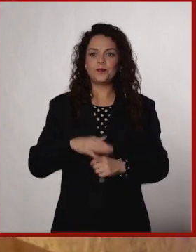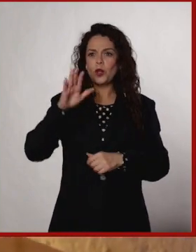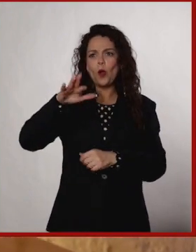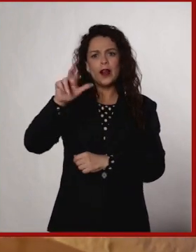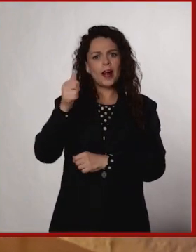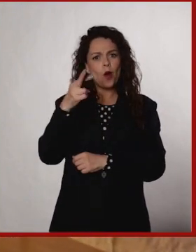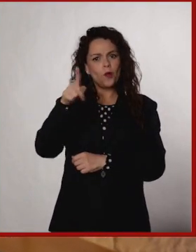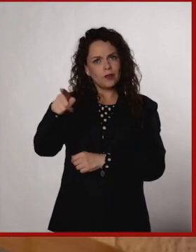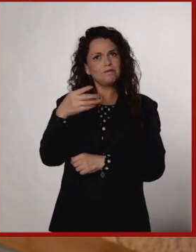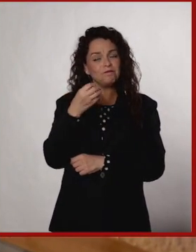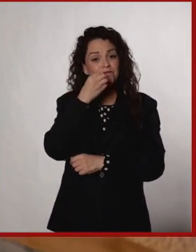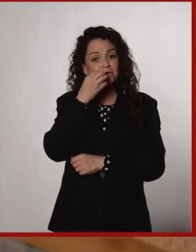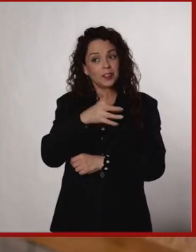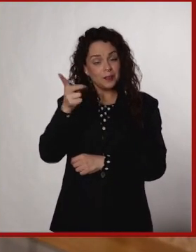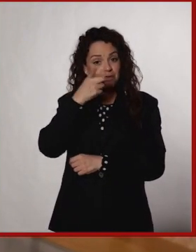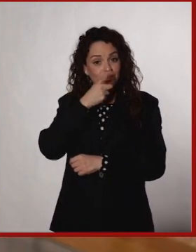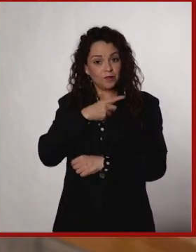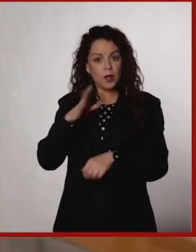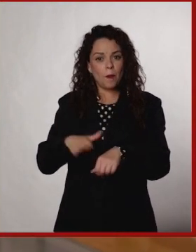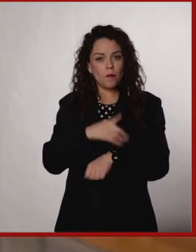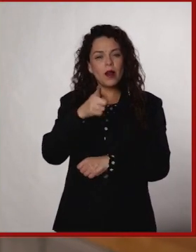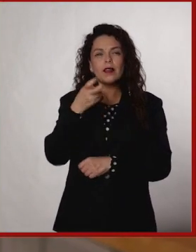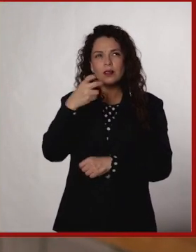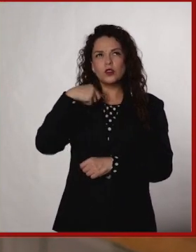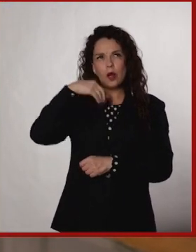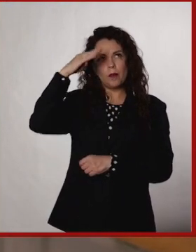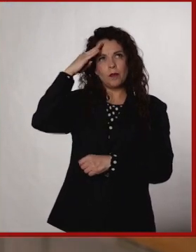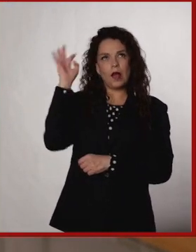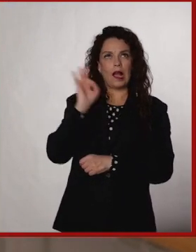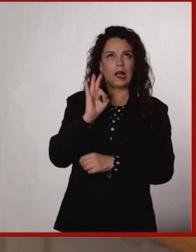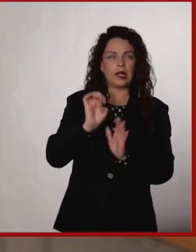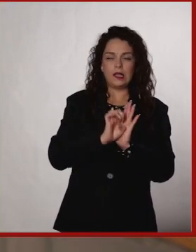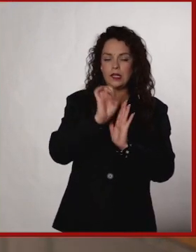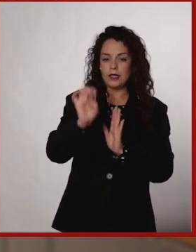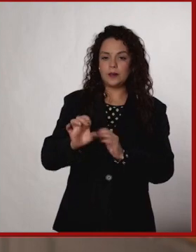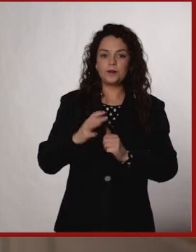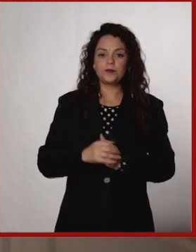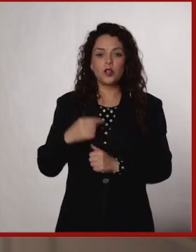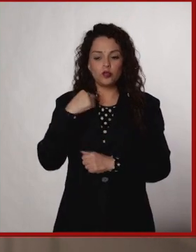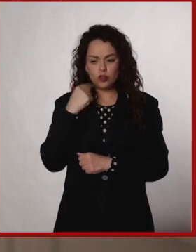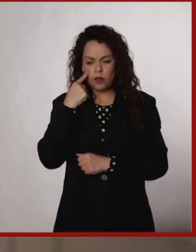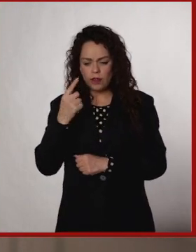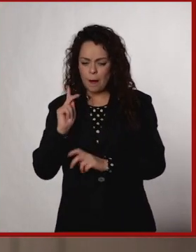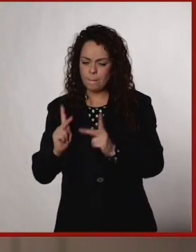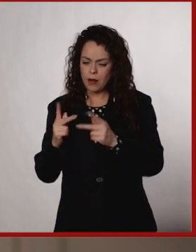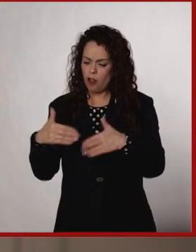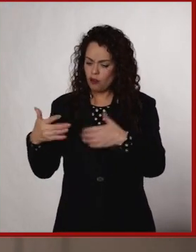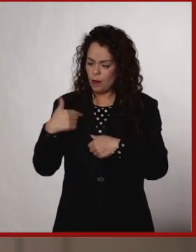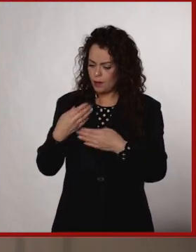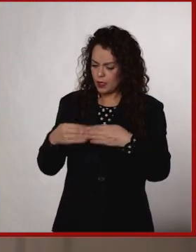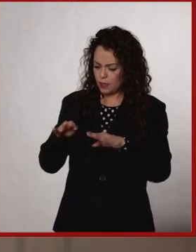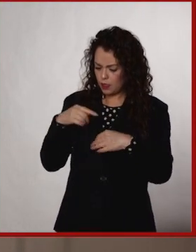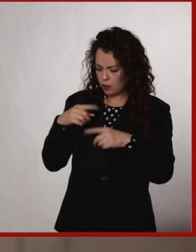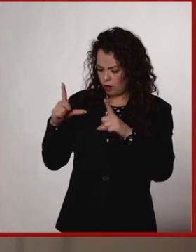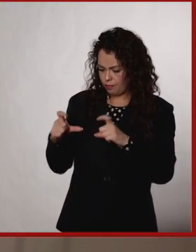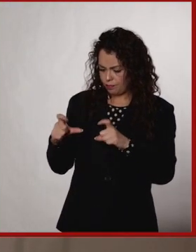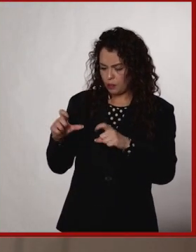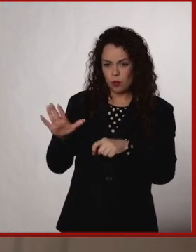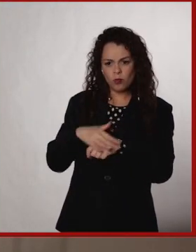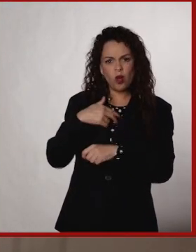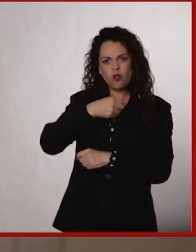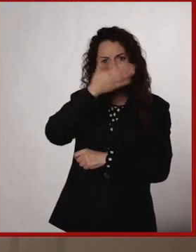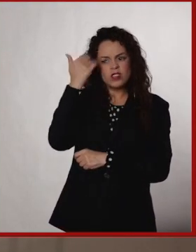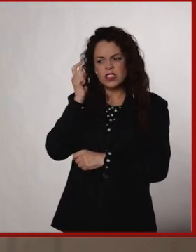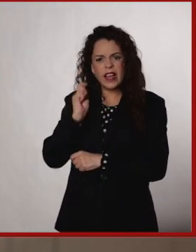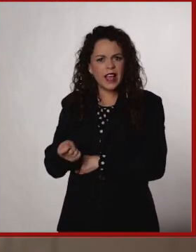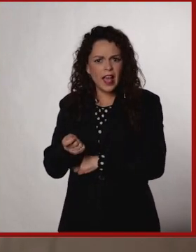Oye, Raúl, está padrísimo esto que nos comentas, porque justo estaba pensando, por ejemplo, si yo veo una plantita fuera de mi casa y le